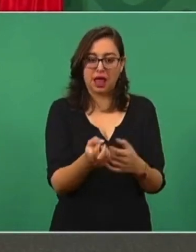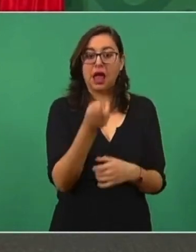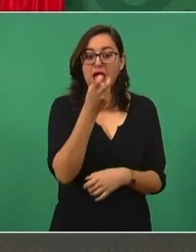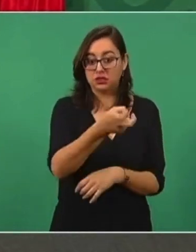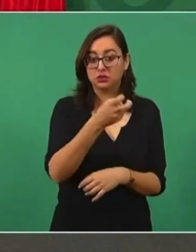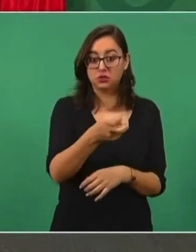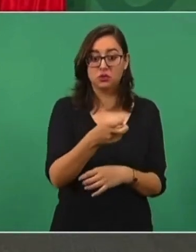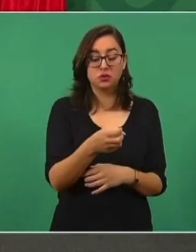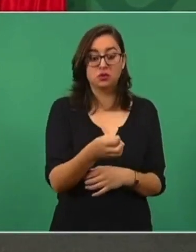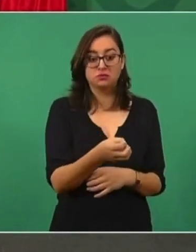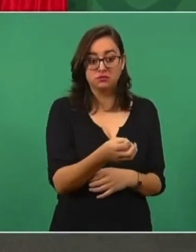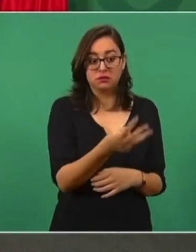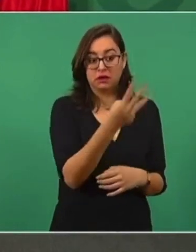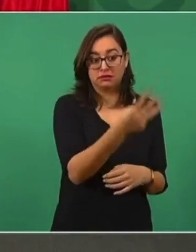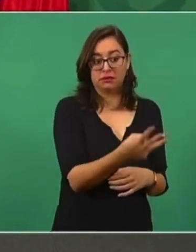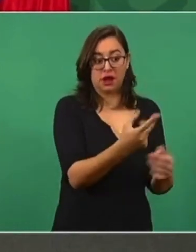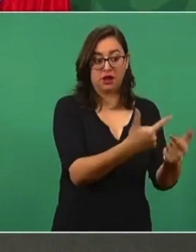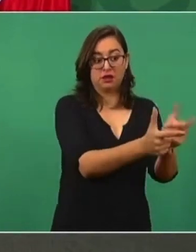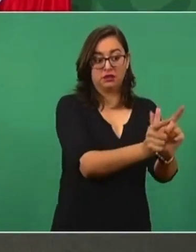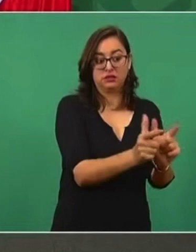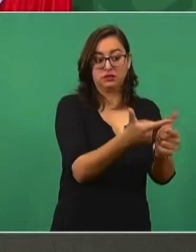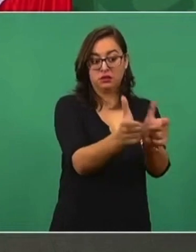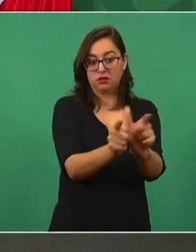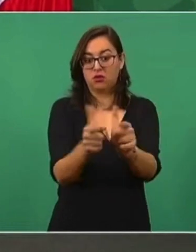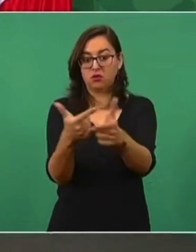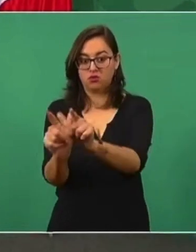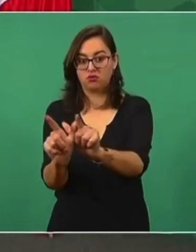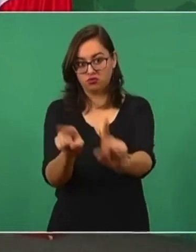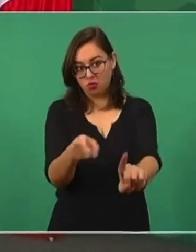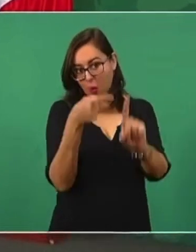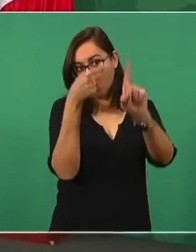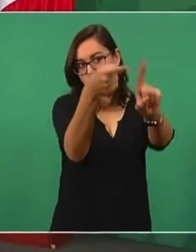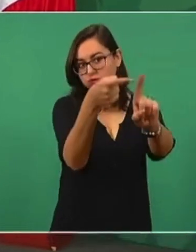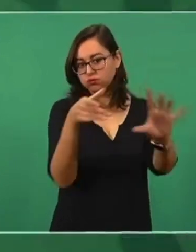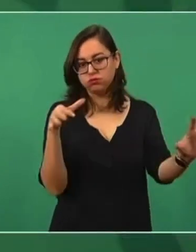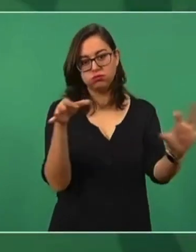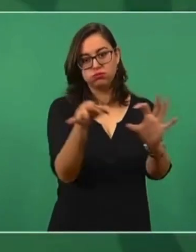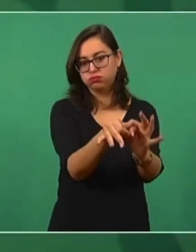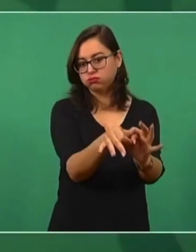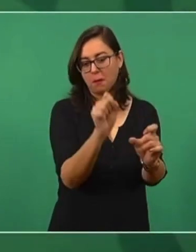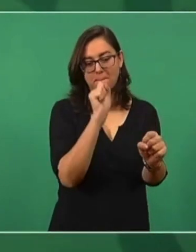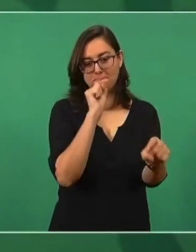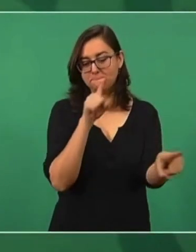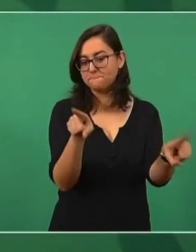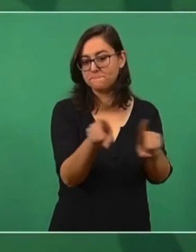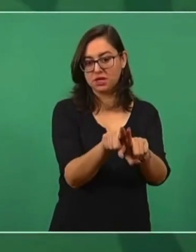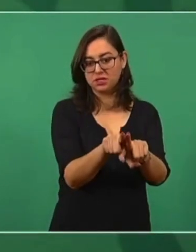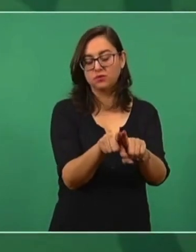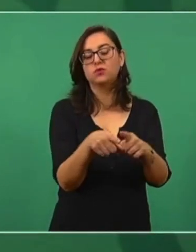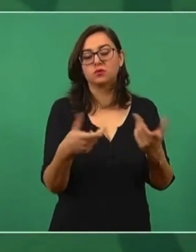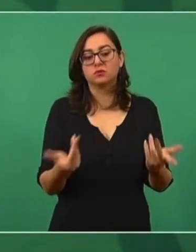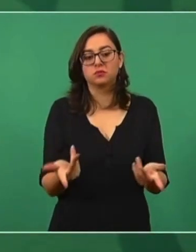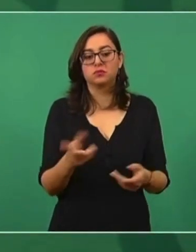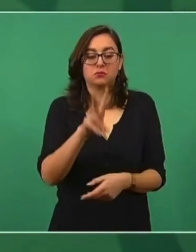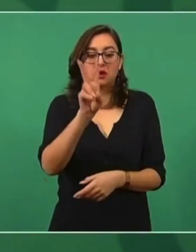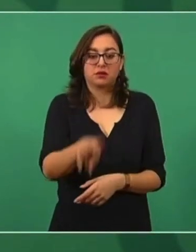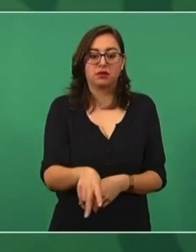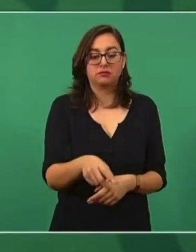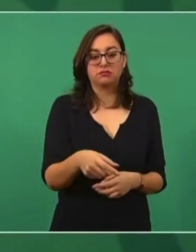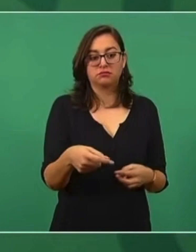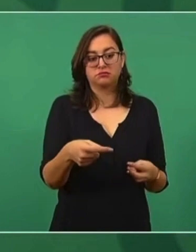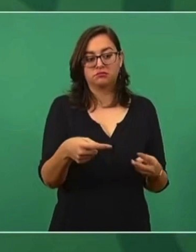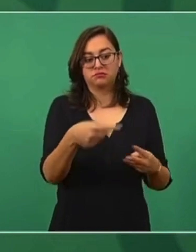esa afinidad, porque son partidos que